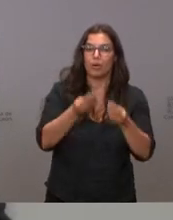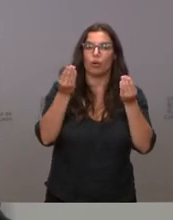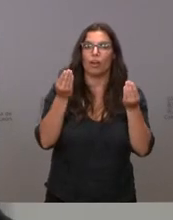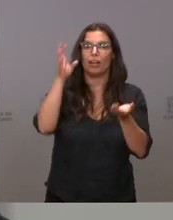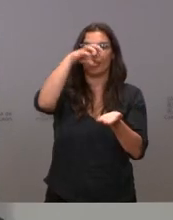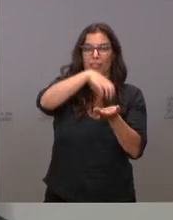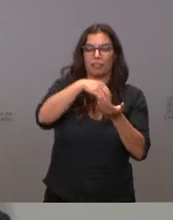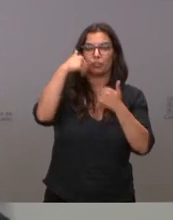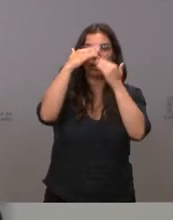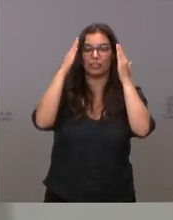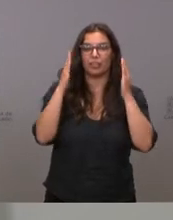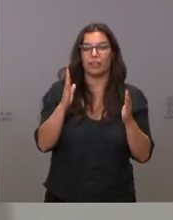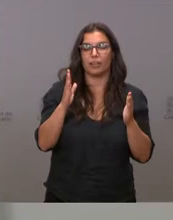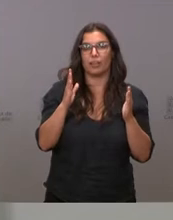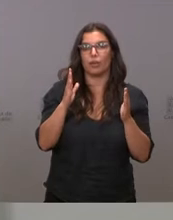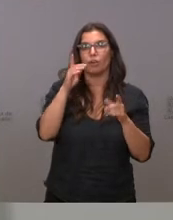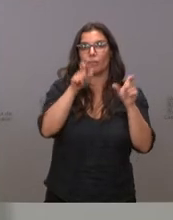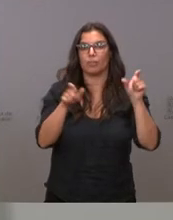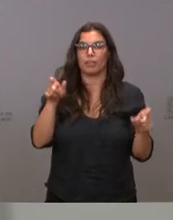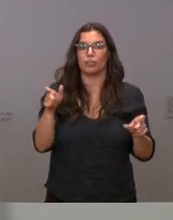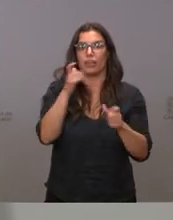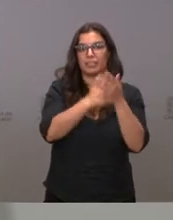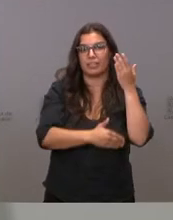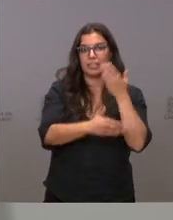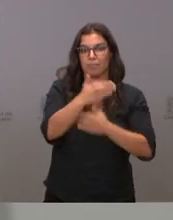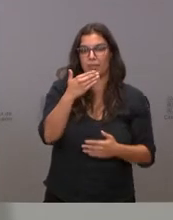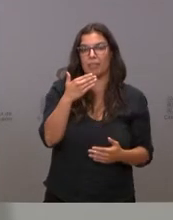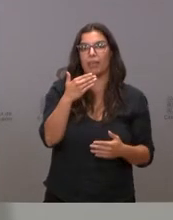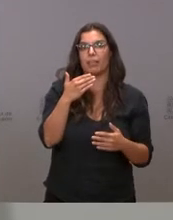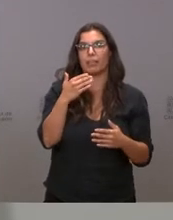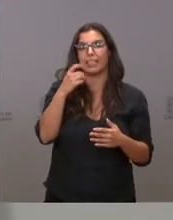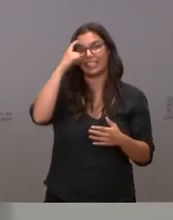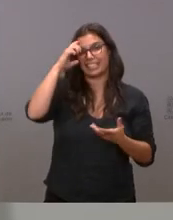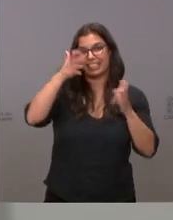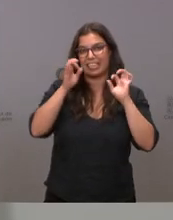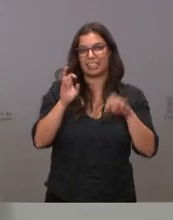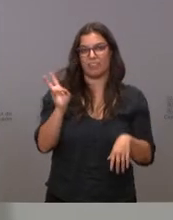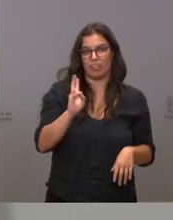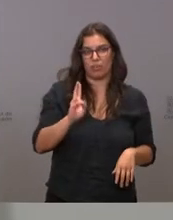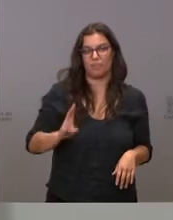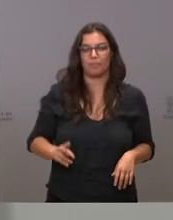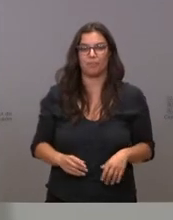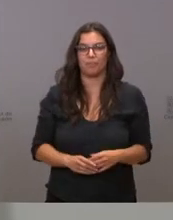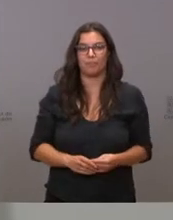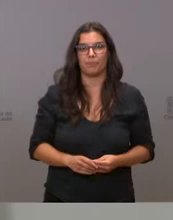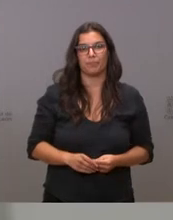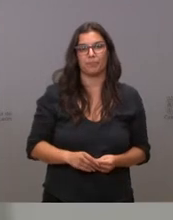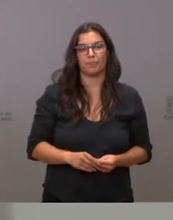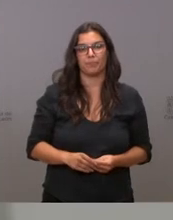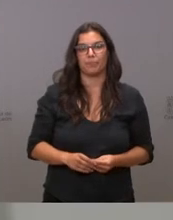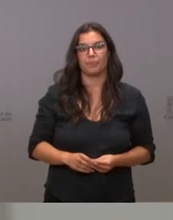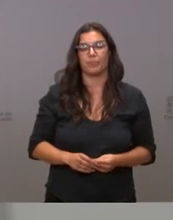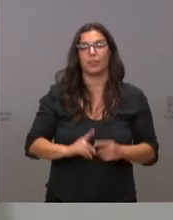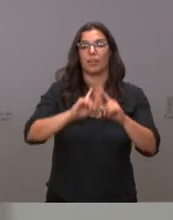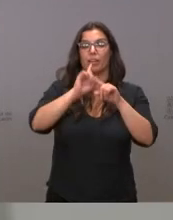el Centro de Atención a Personas con Discapacidad Psíquica de Valladolid. La Consejería